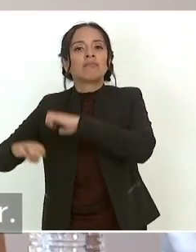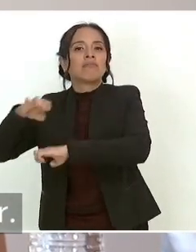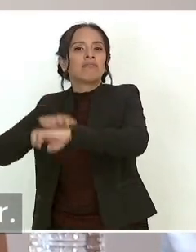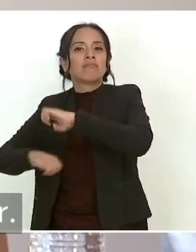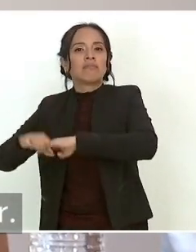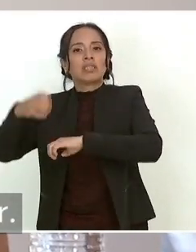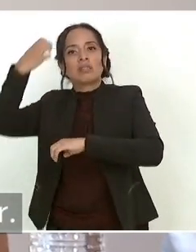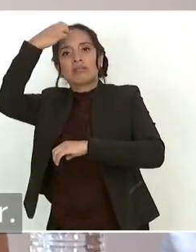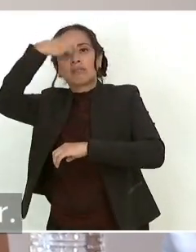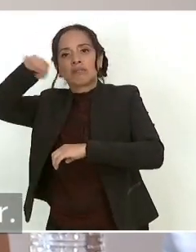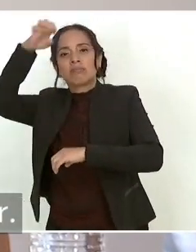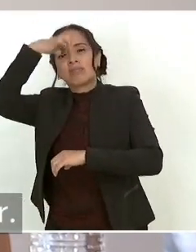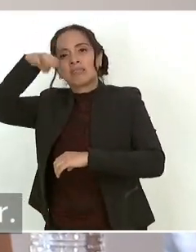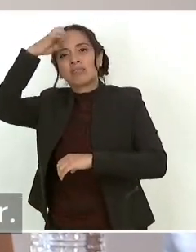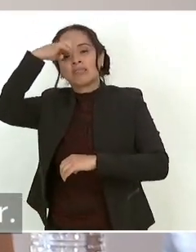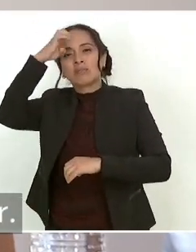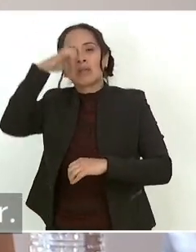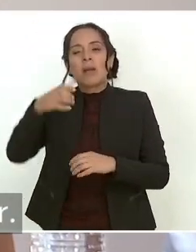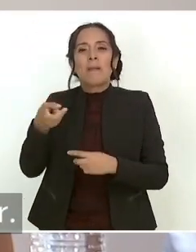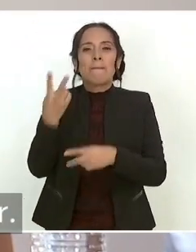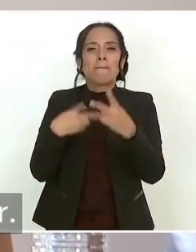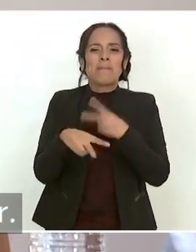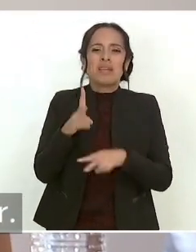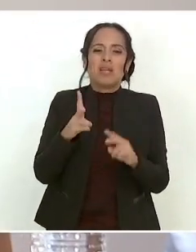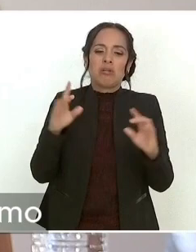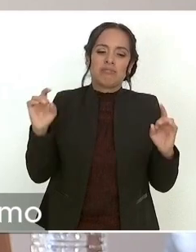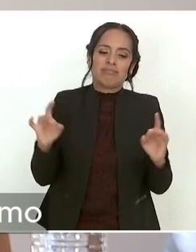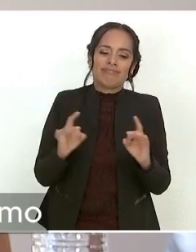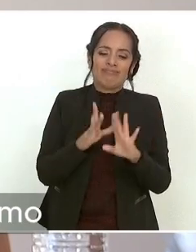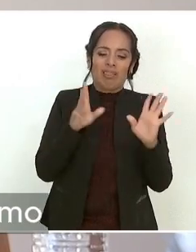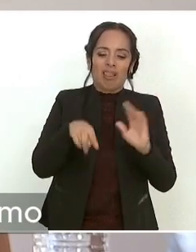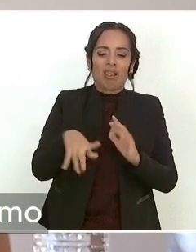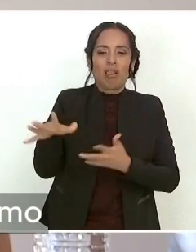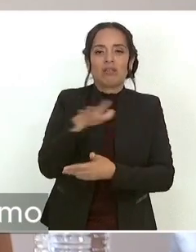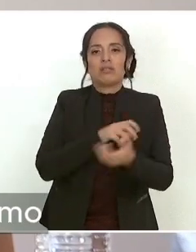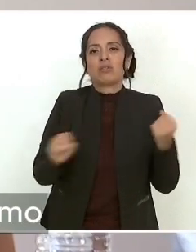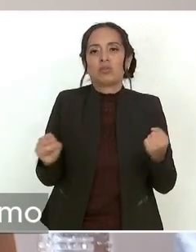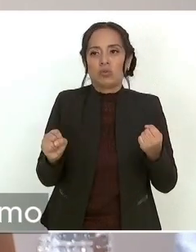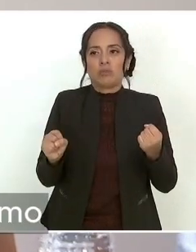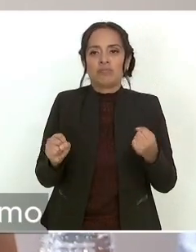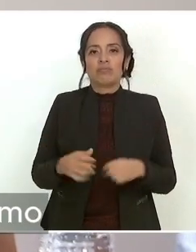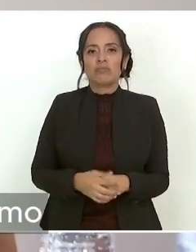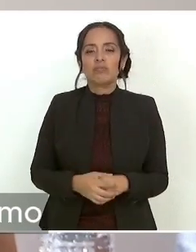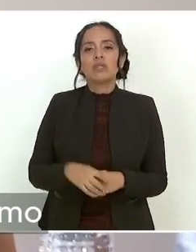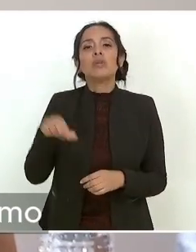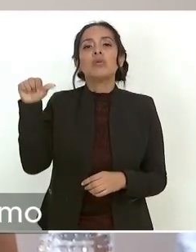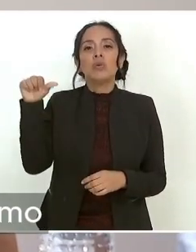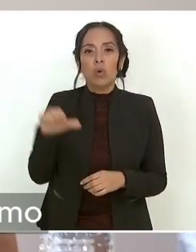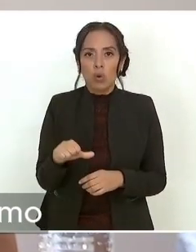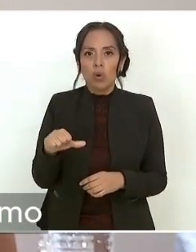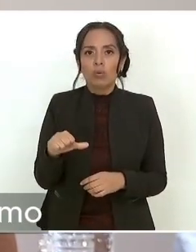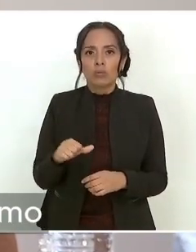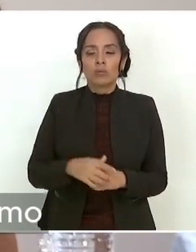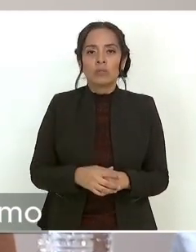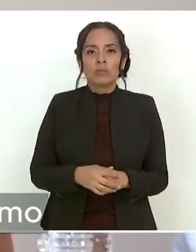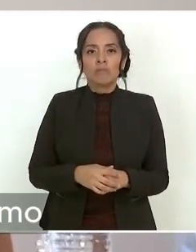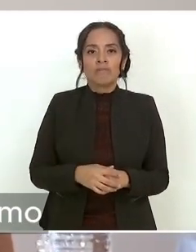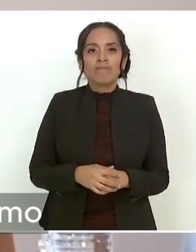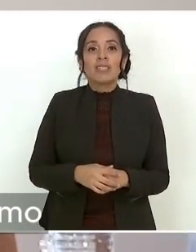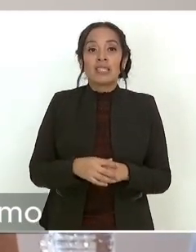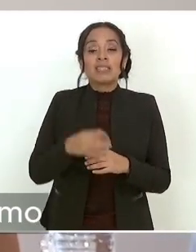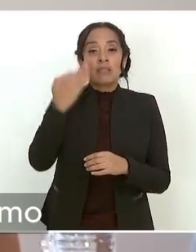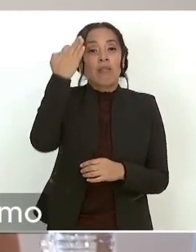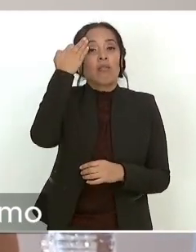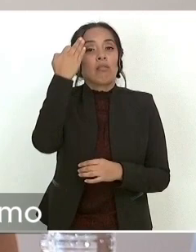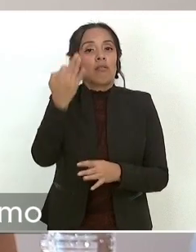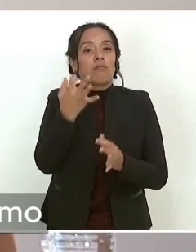muchas veces a destruir. Así que hoy es un momento